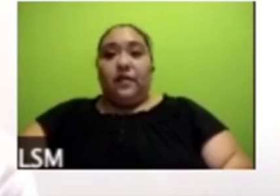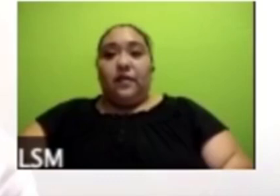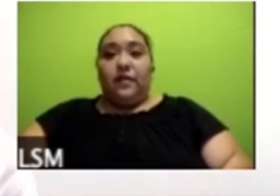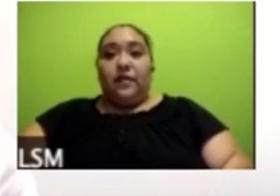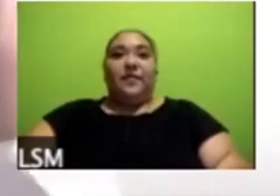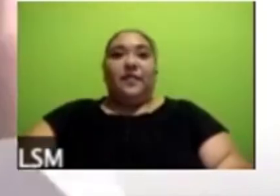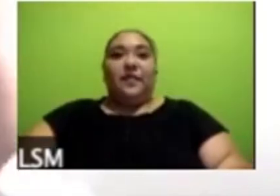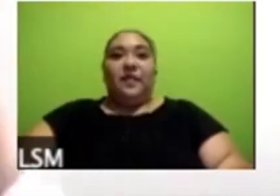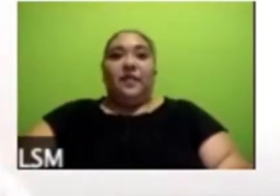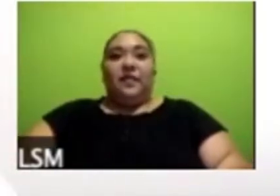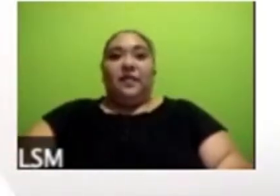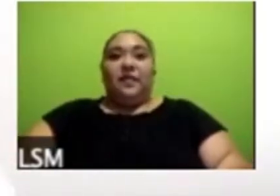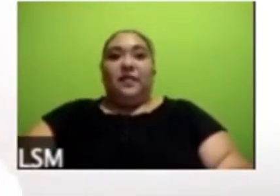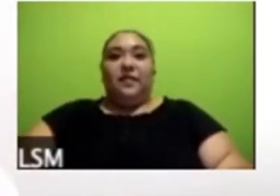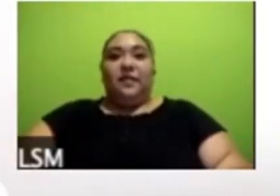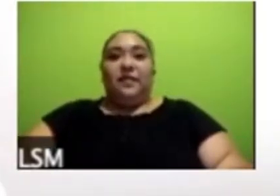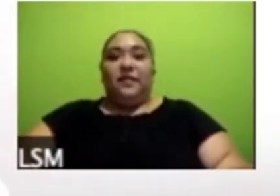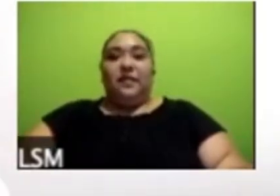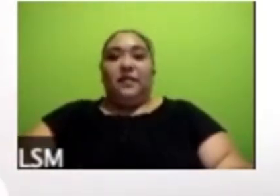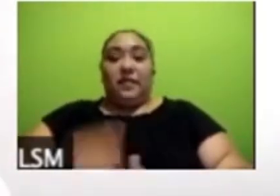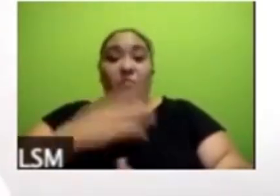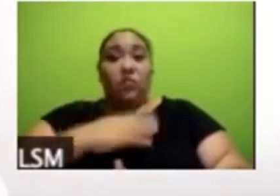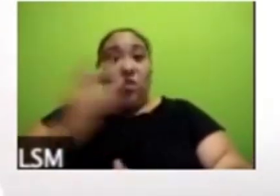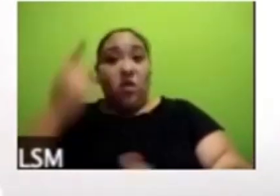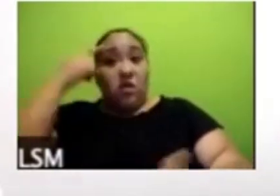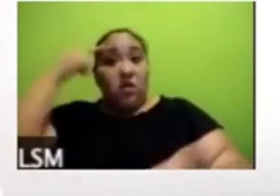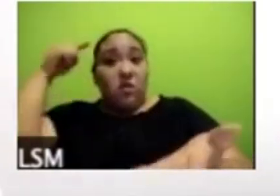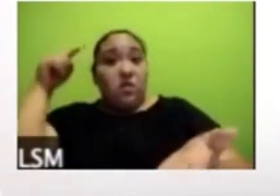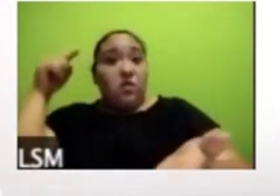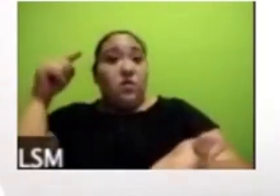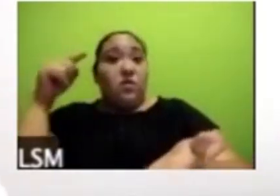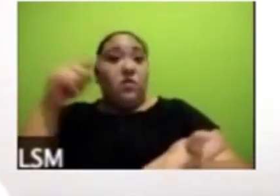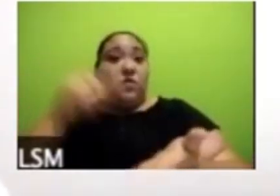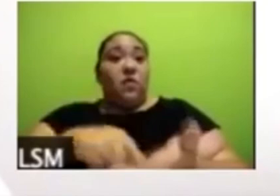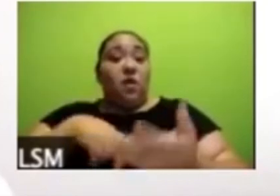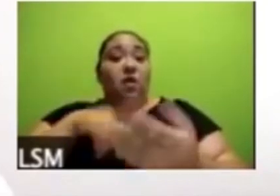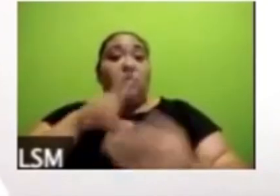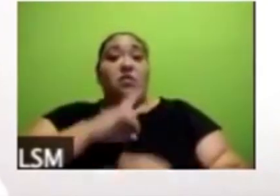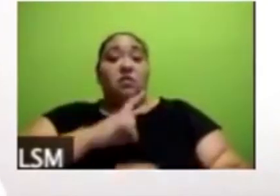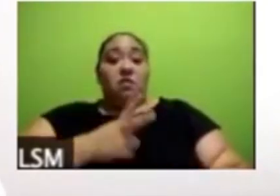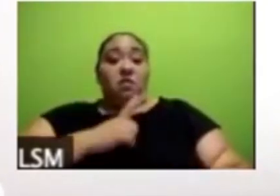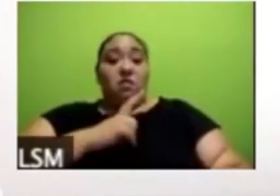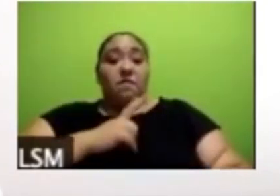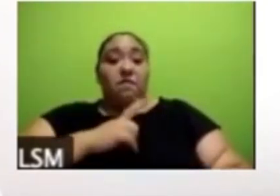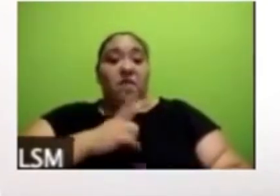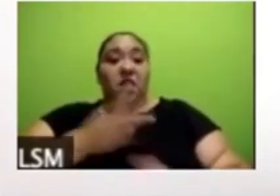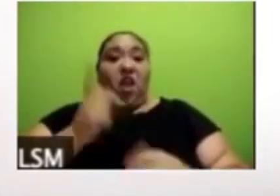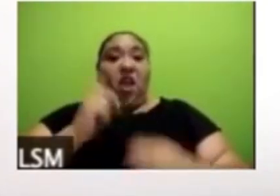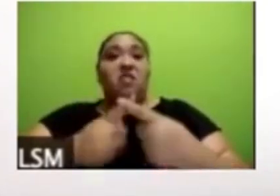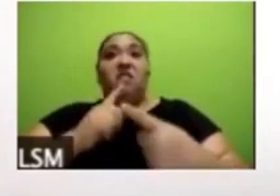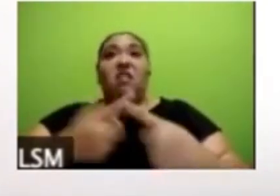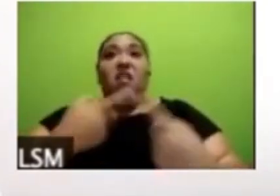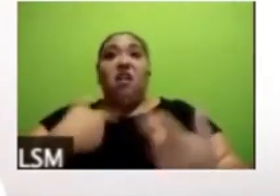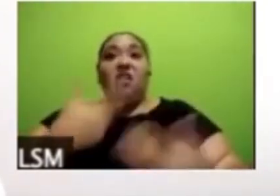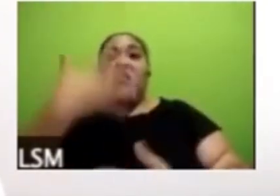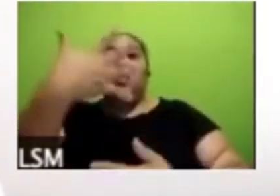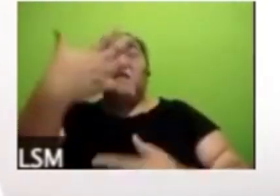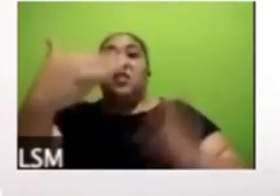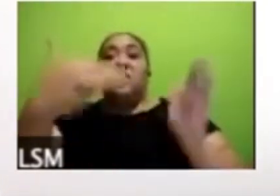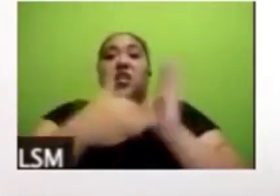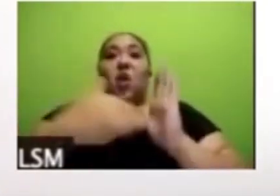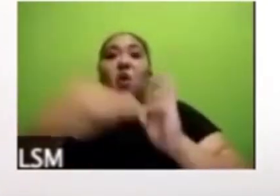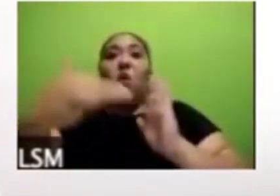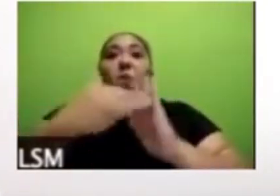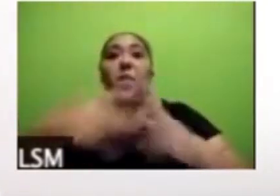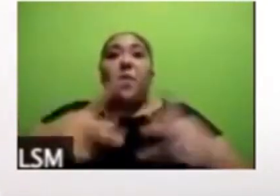yo creo que este virus bueno este virus ha afectado a 5 millones de personas en 5 meses la cantidad